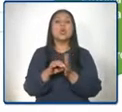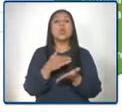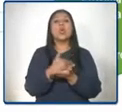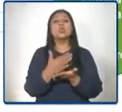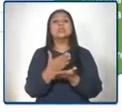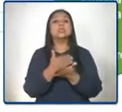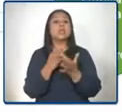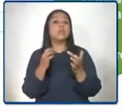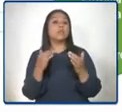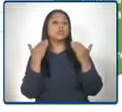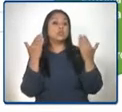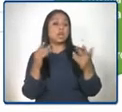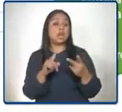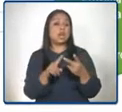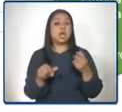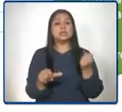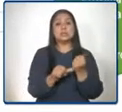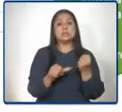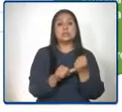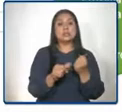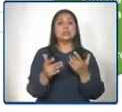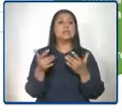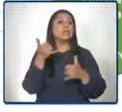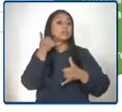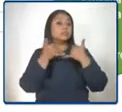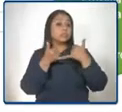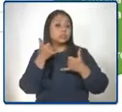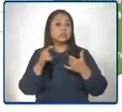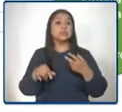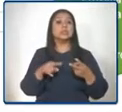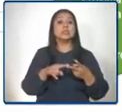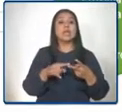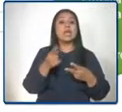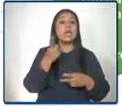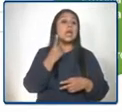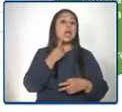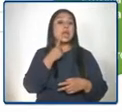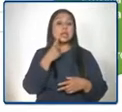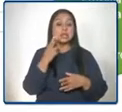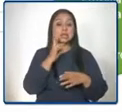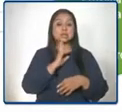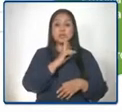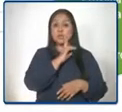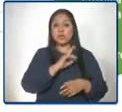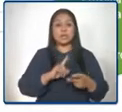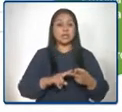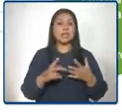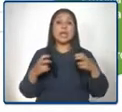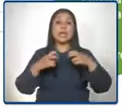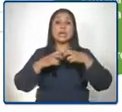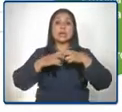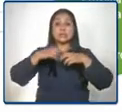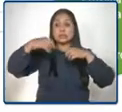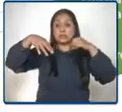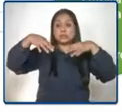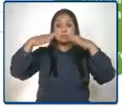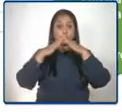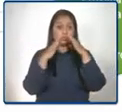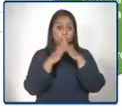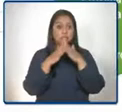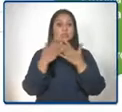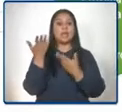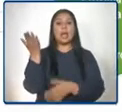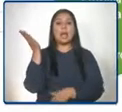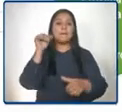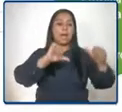profesional, asistente de contact center, gerente de restaurante, electricista domiciliar, barista,